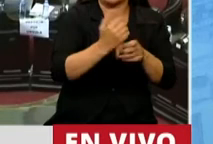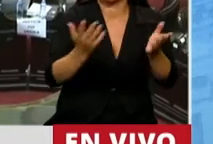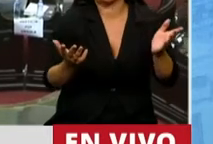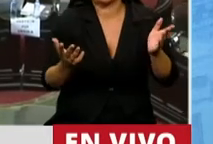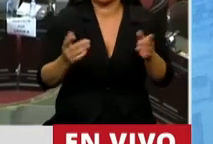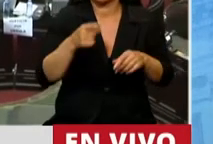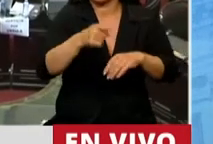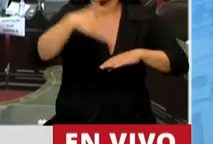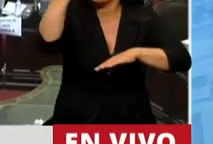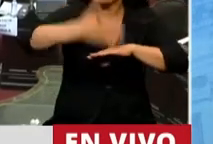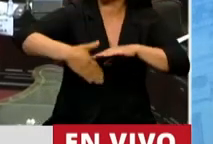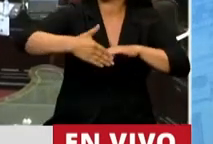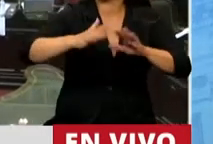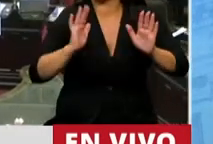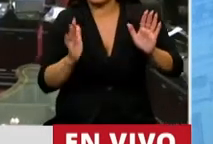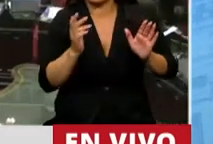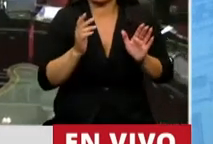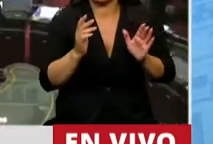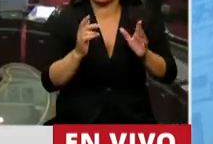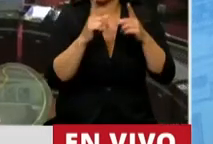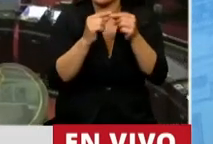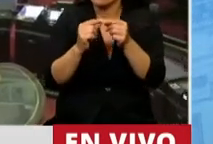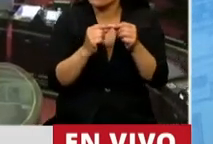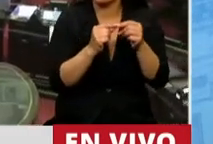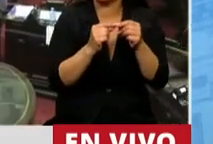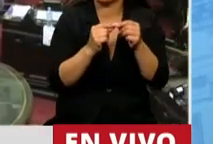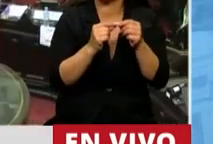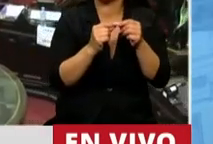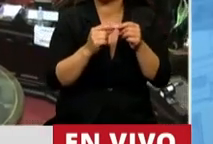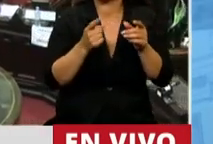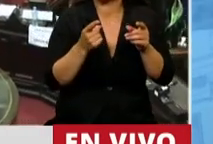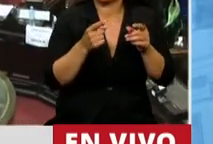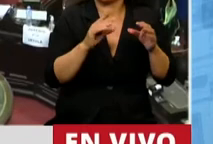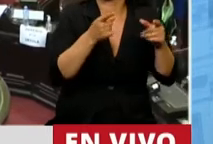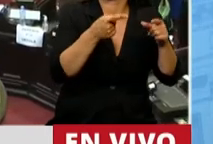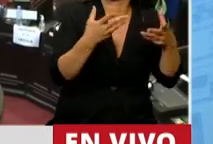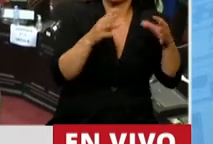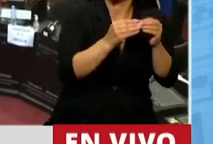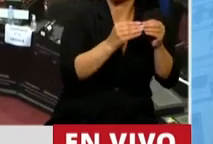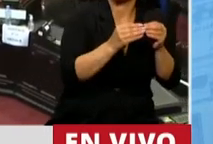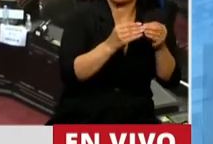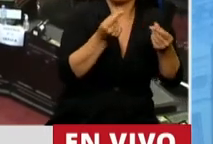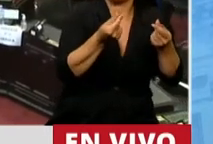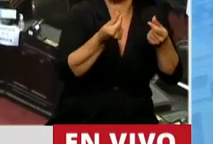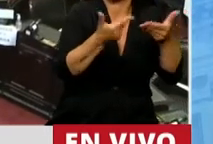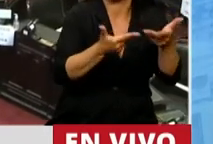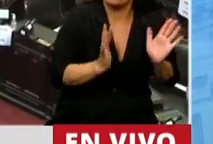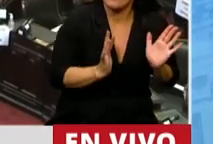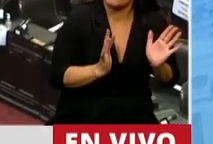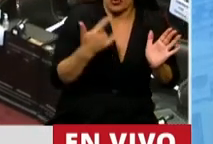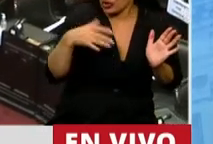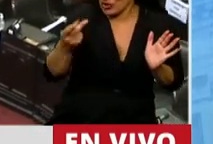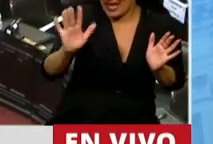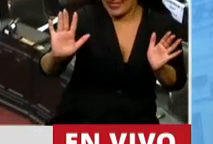es una restricción cuantitativa que está apoyada en el cálculo del presupuesto. Y sabemos que esto... Ya